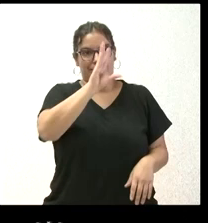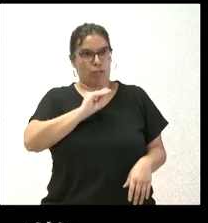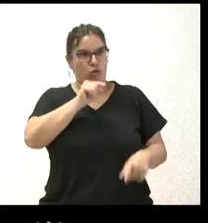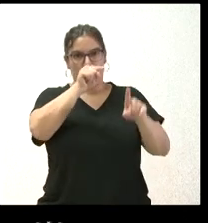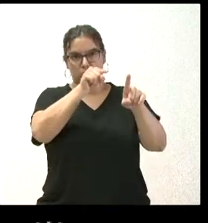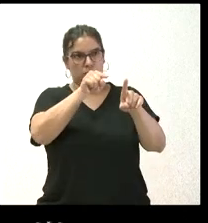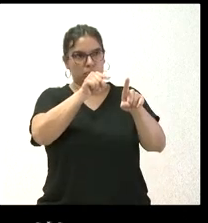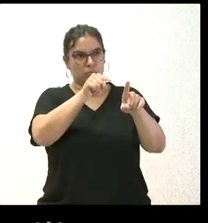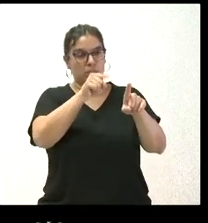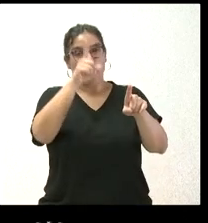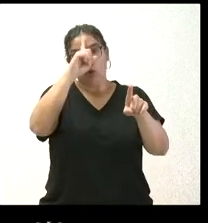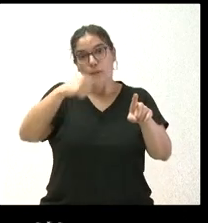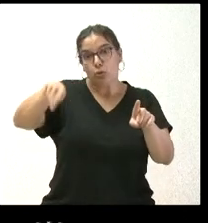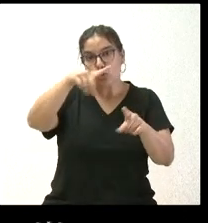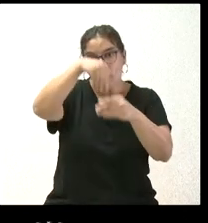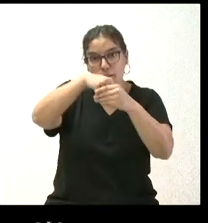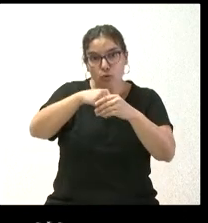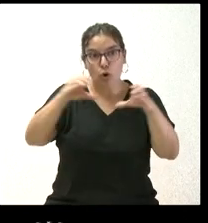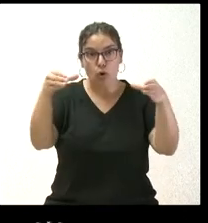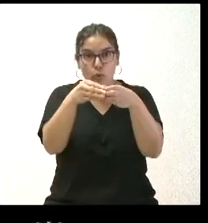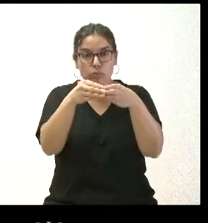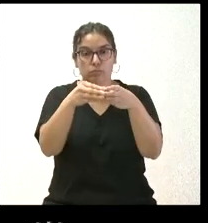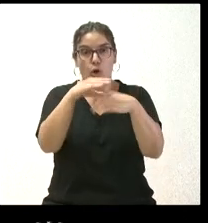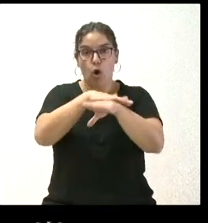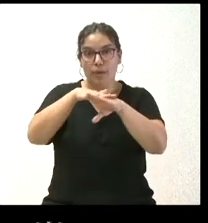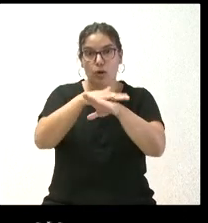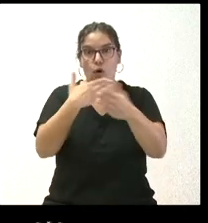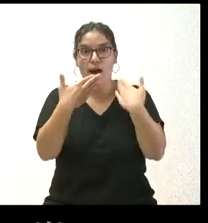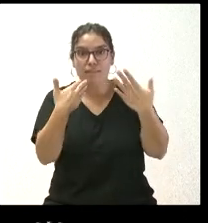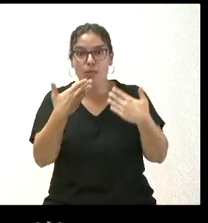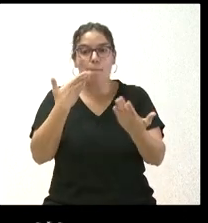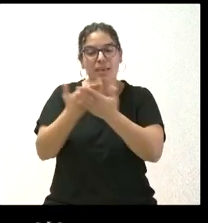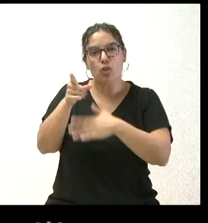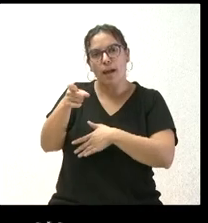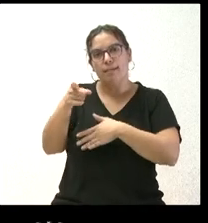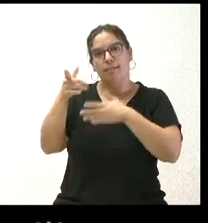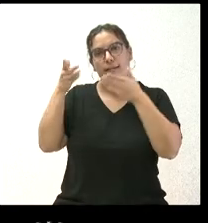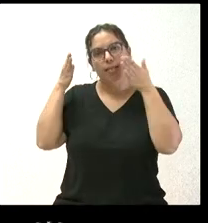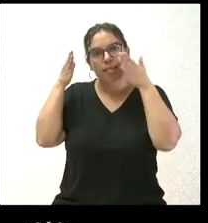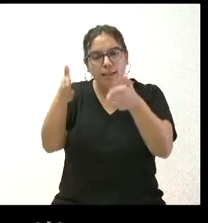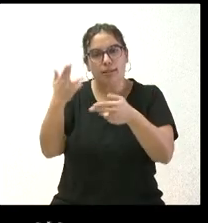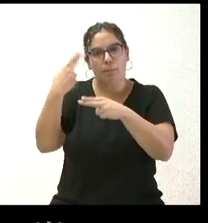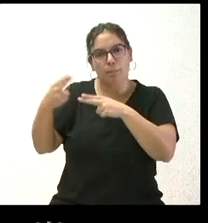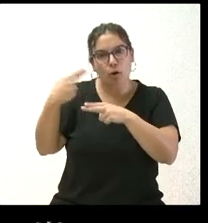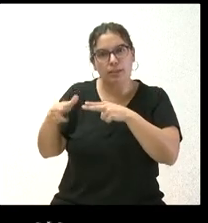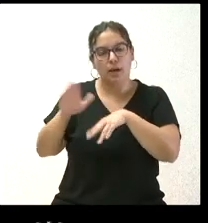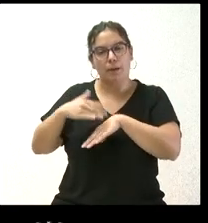no sé si lo han hablado directamente. Si le han pedido que se centre en las políticas para mejorar la condición